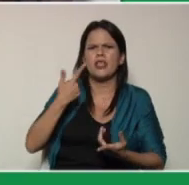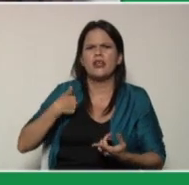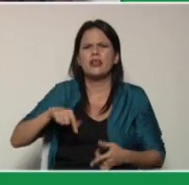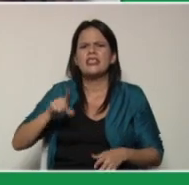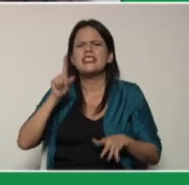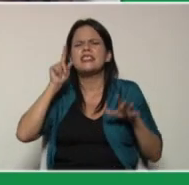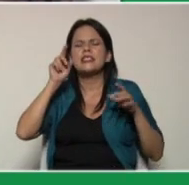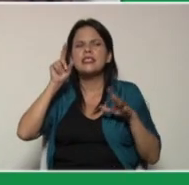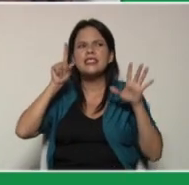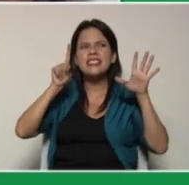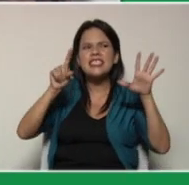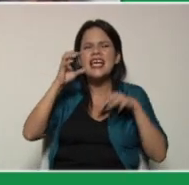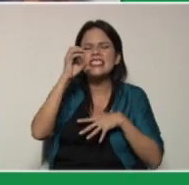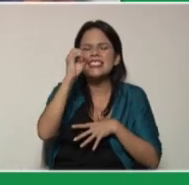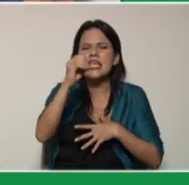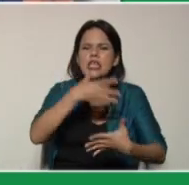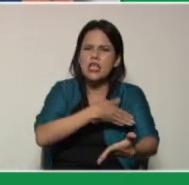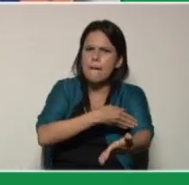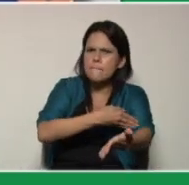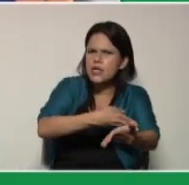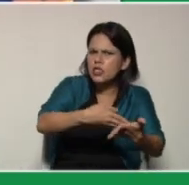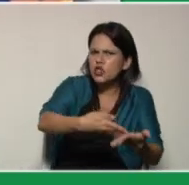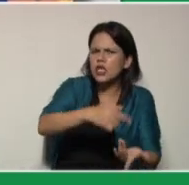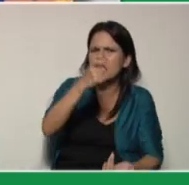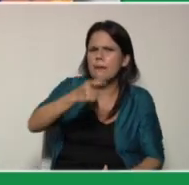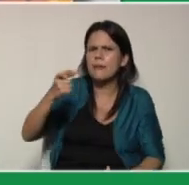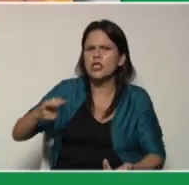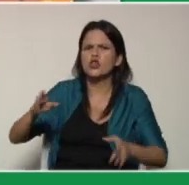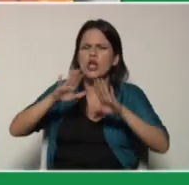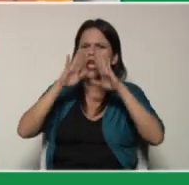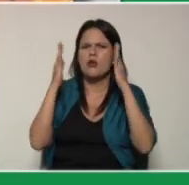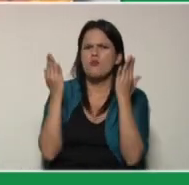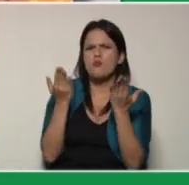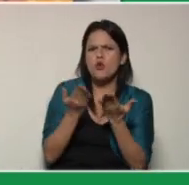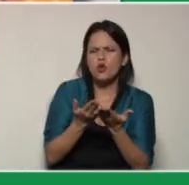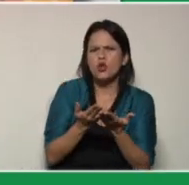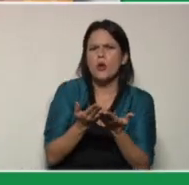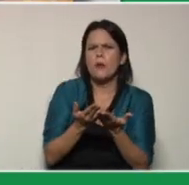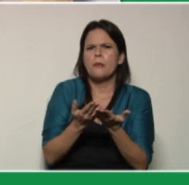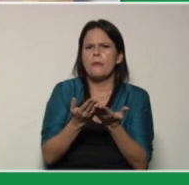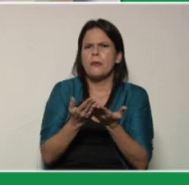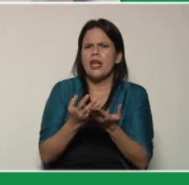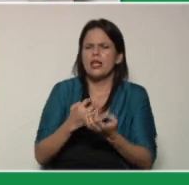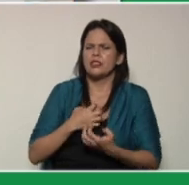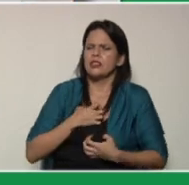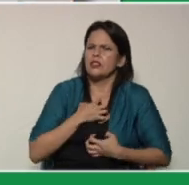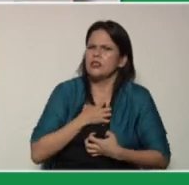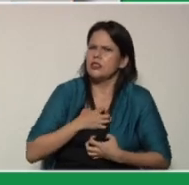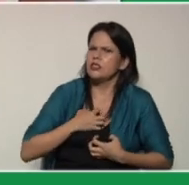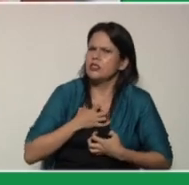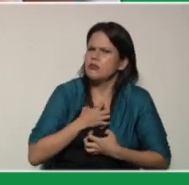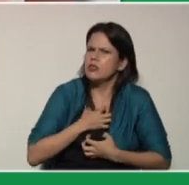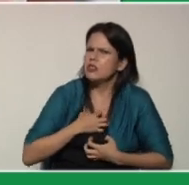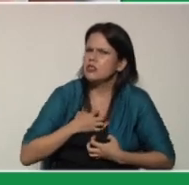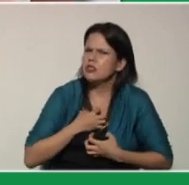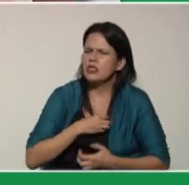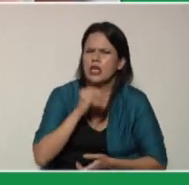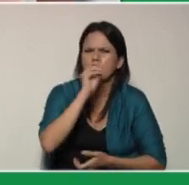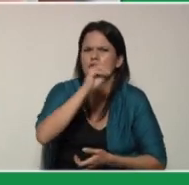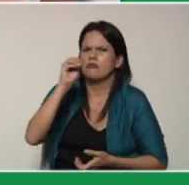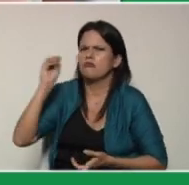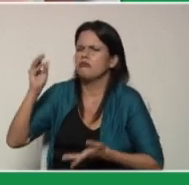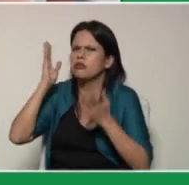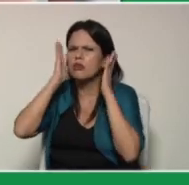millones de personas en el mundo. Una fecha para sensibilizar y llamar la atención, sobre todo a los padres, madres,